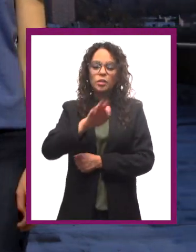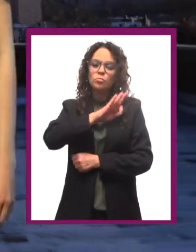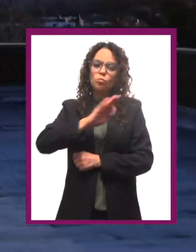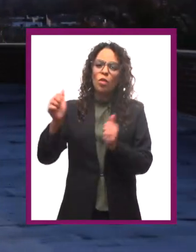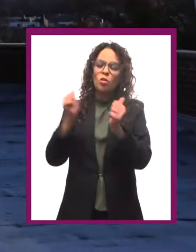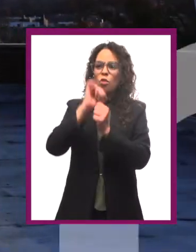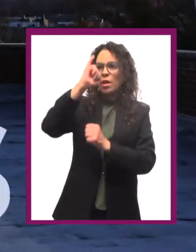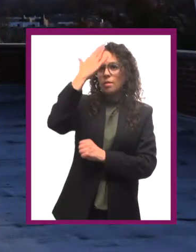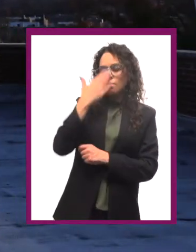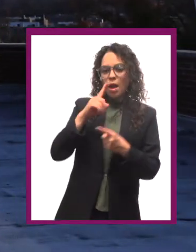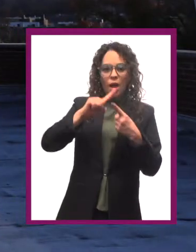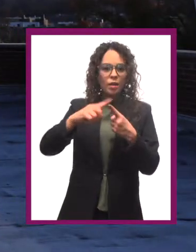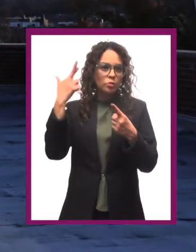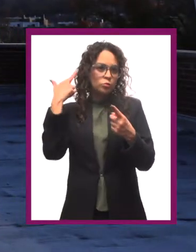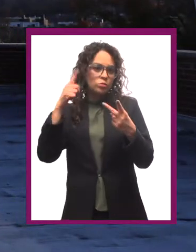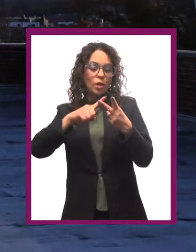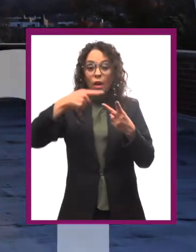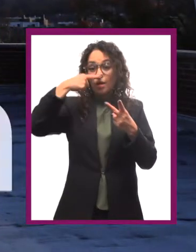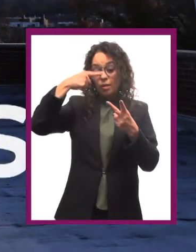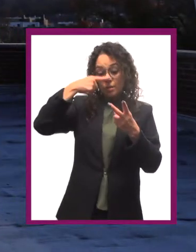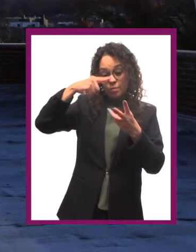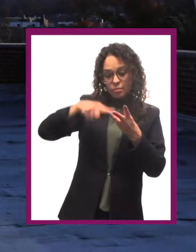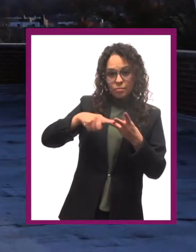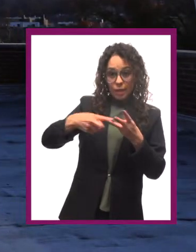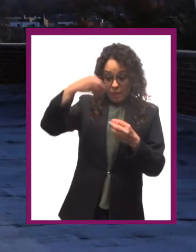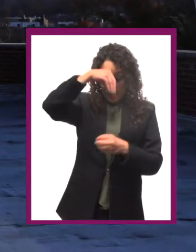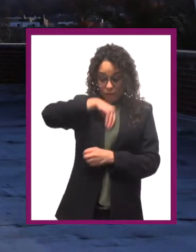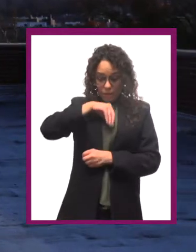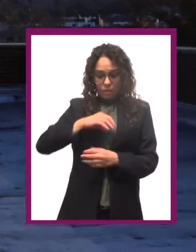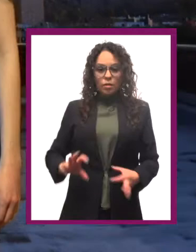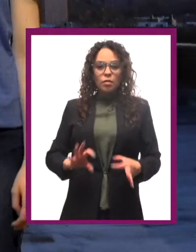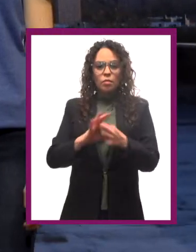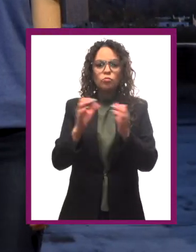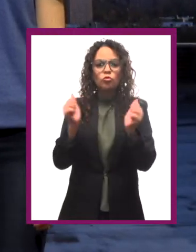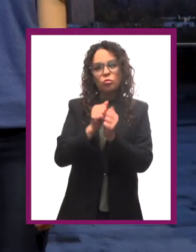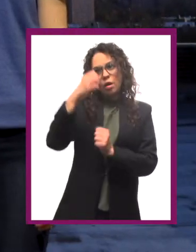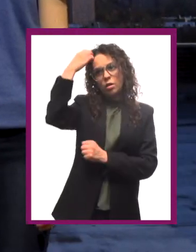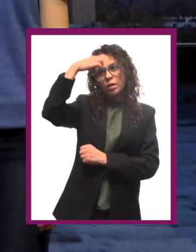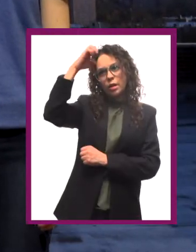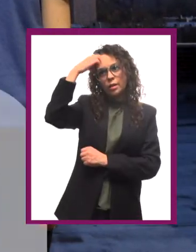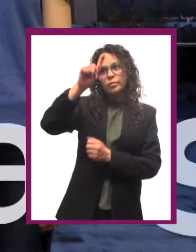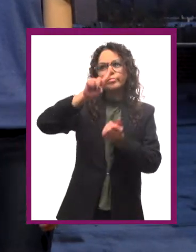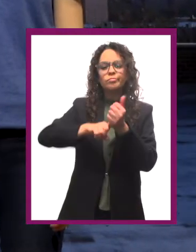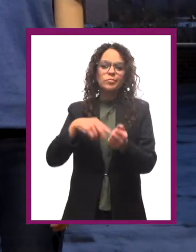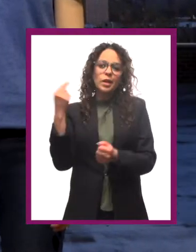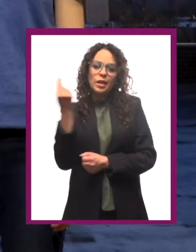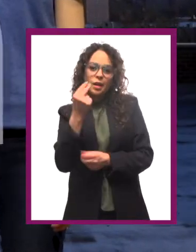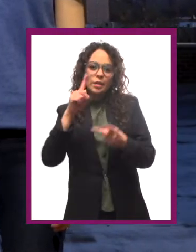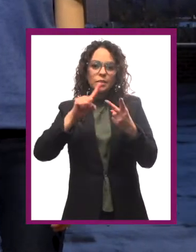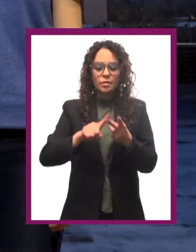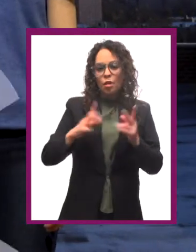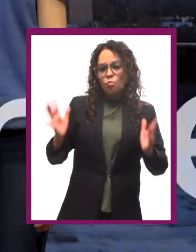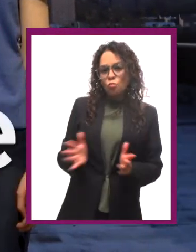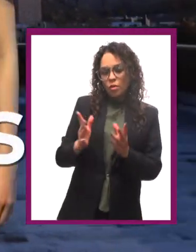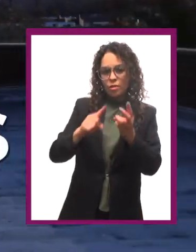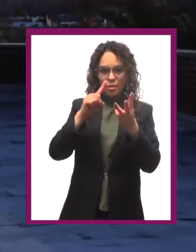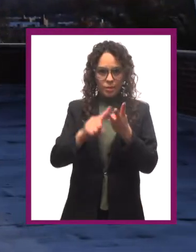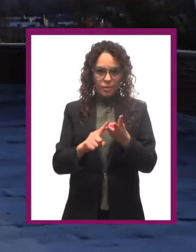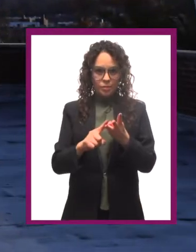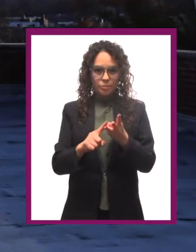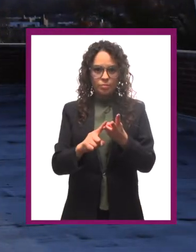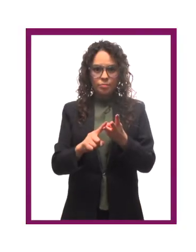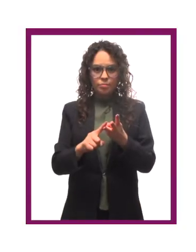y pueden ser imágenes, sonidos, aromas Los internos tienen que ver con nuestras experiencias, necesidades y